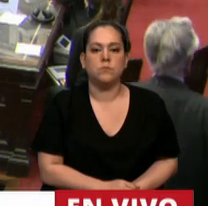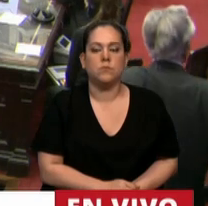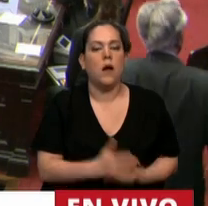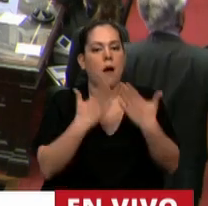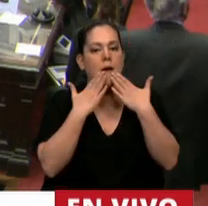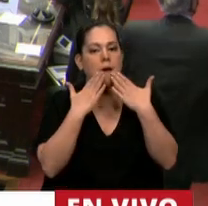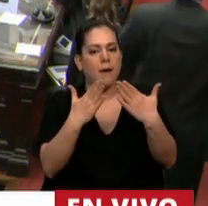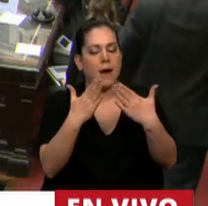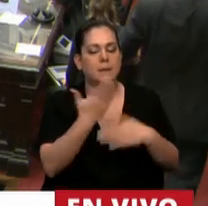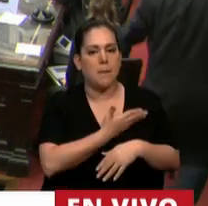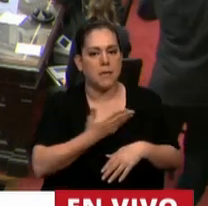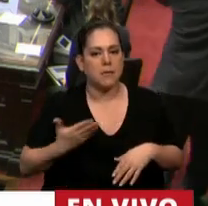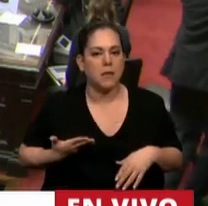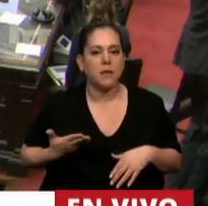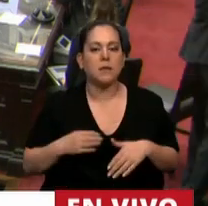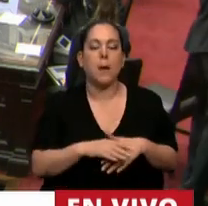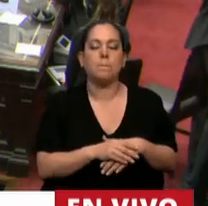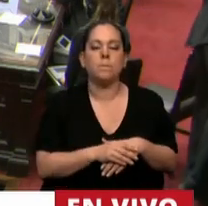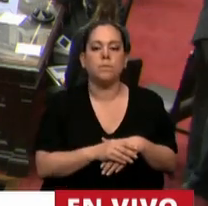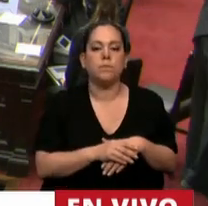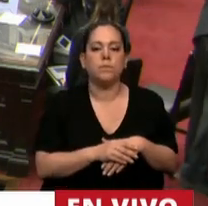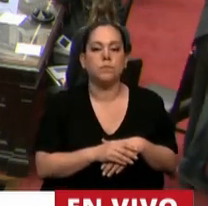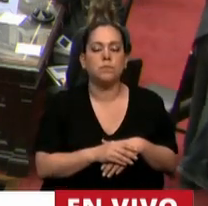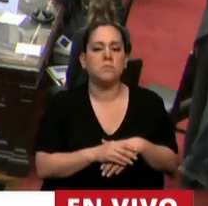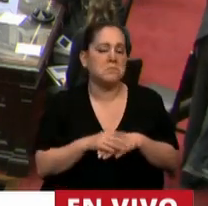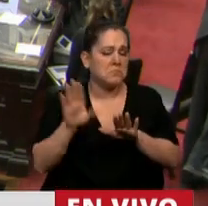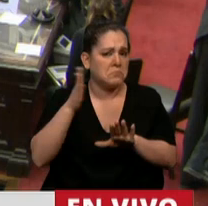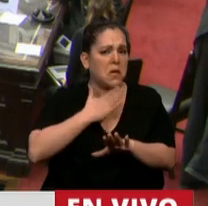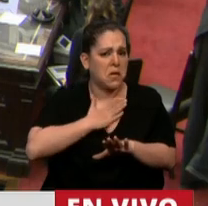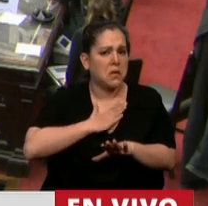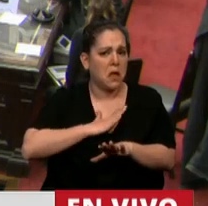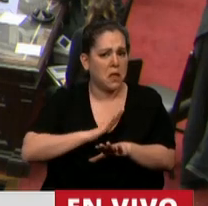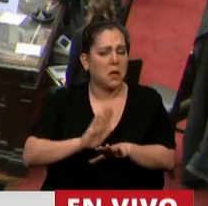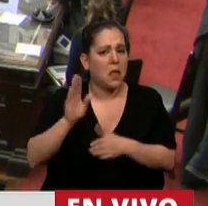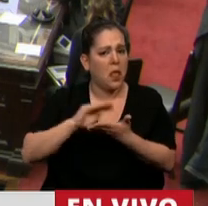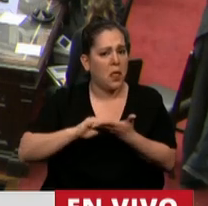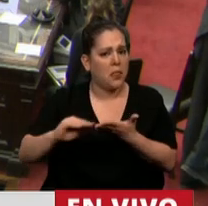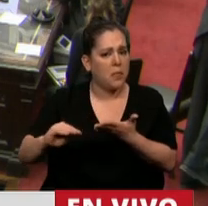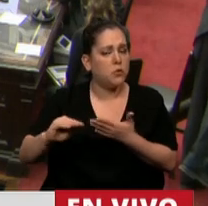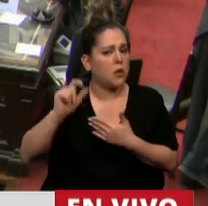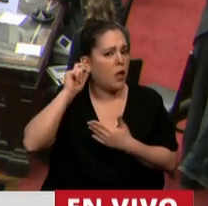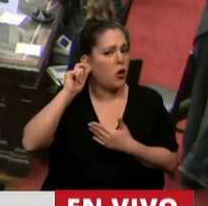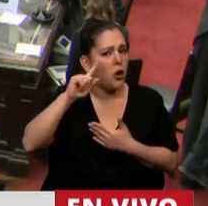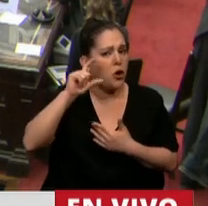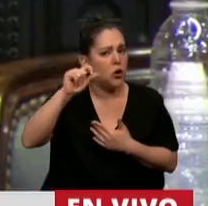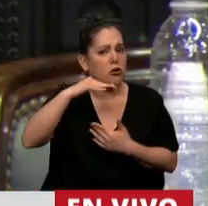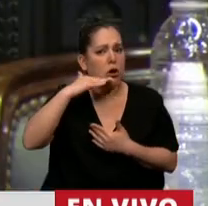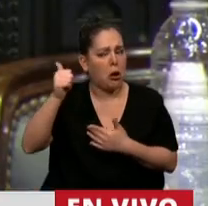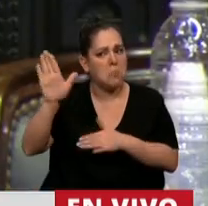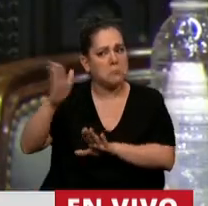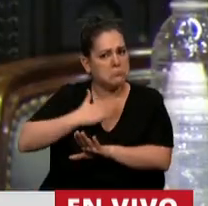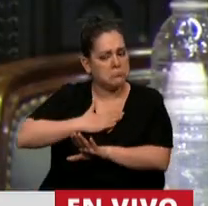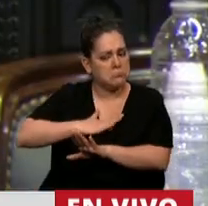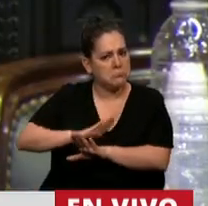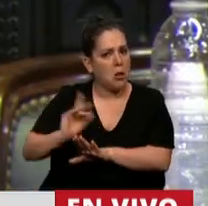Gracias, Presidenta. Que se quede tranquilo el diputado preopinante. Nosotros no vamos a poner